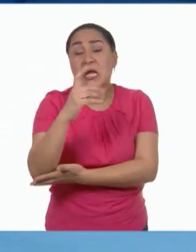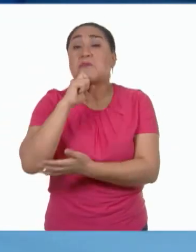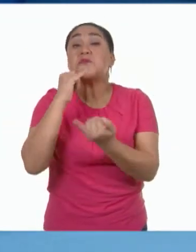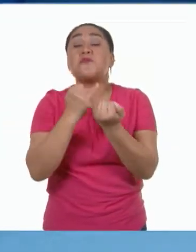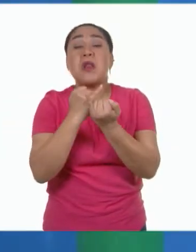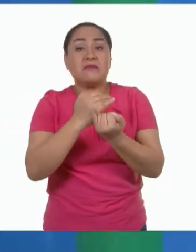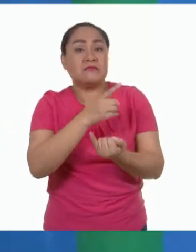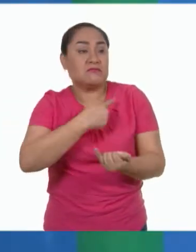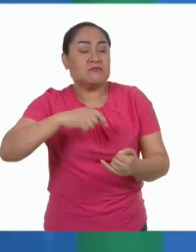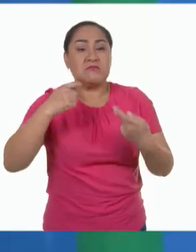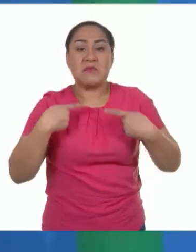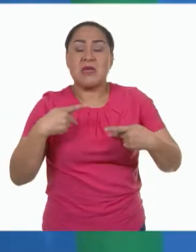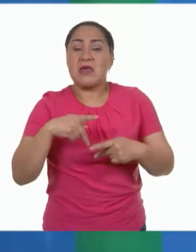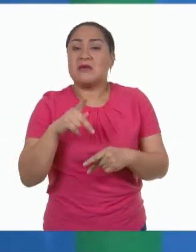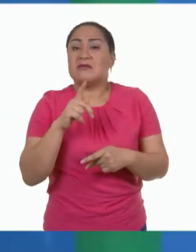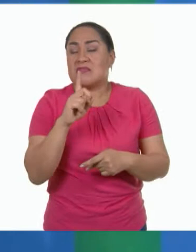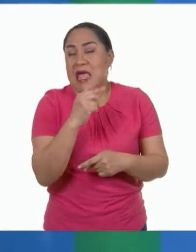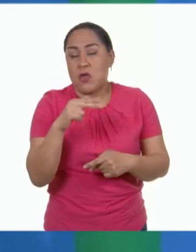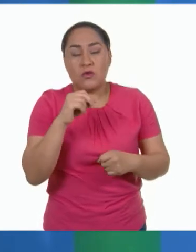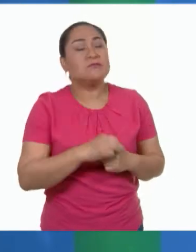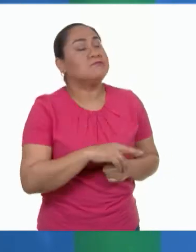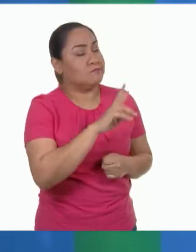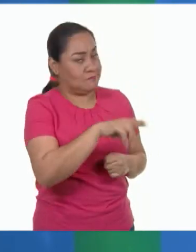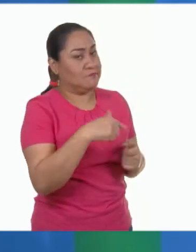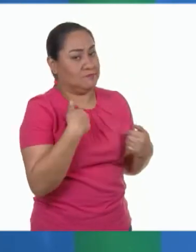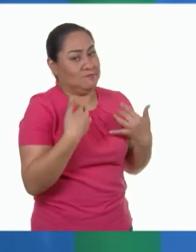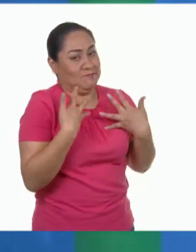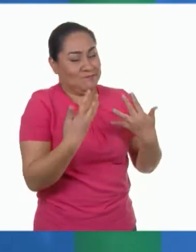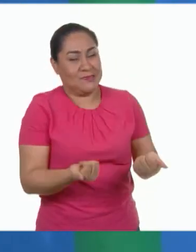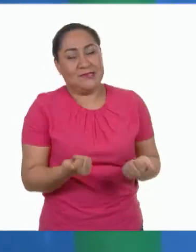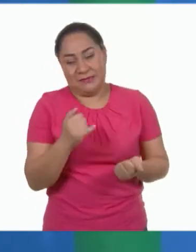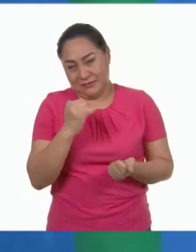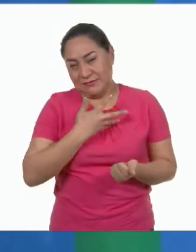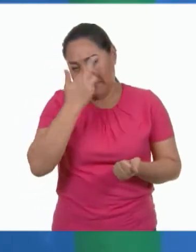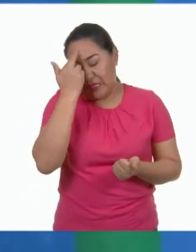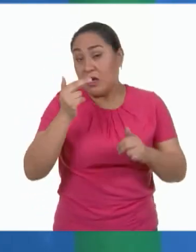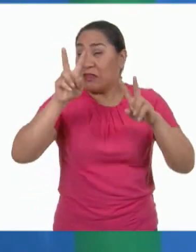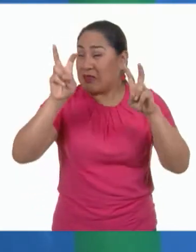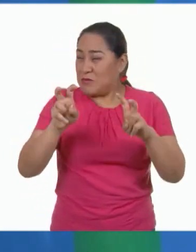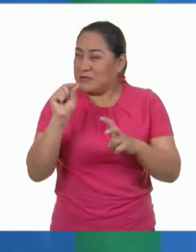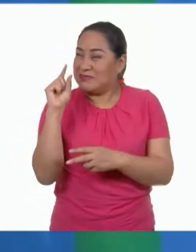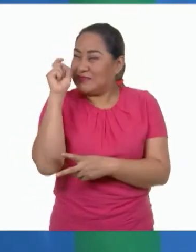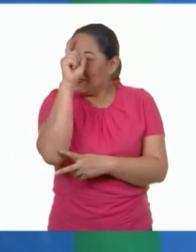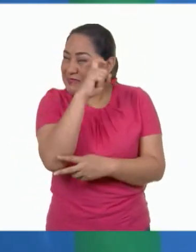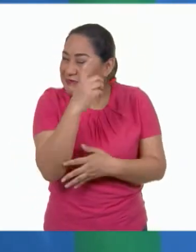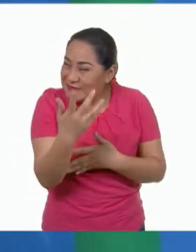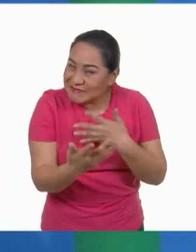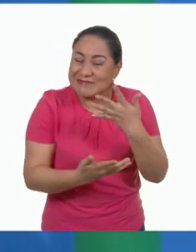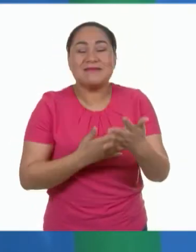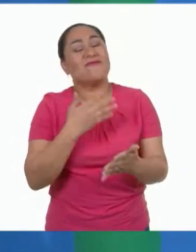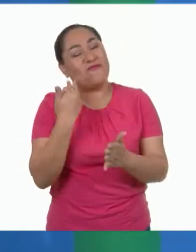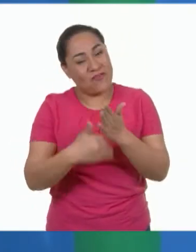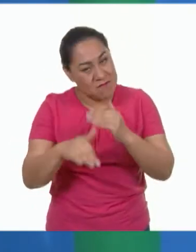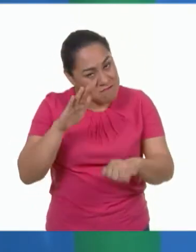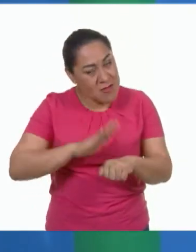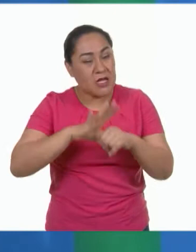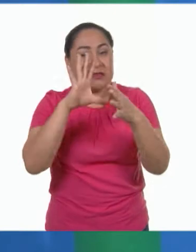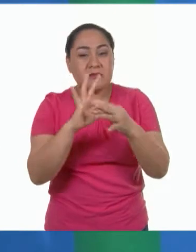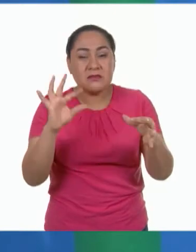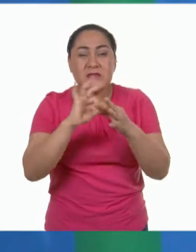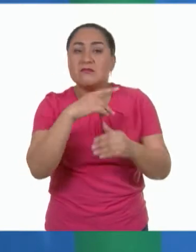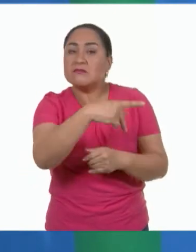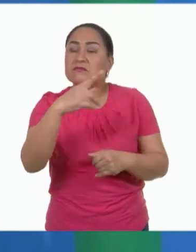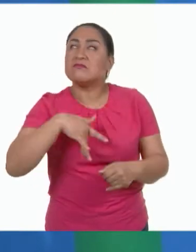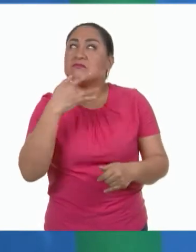mismos. Entiendo bien ese sentir. Sin duda es un tema complicado sobre el cual aún hay mucho que decir y que reflexionar. Sin